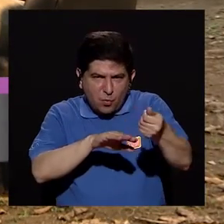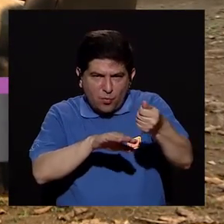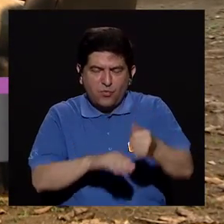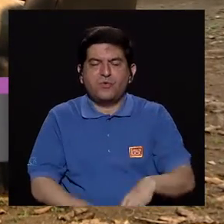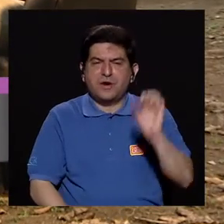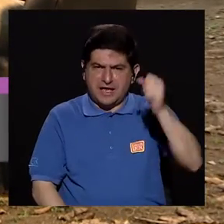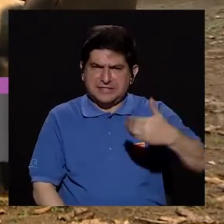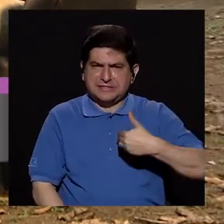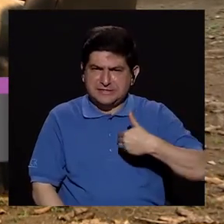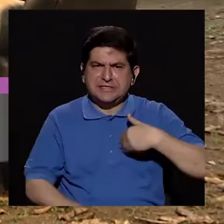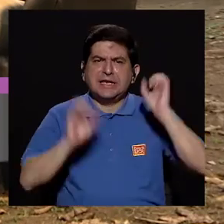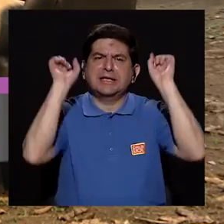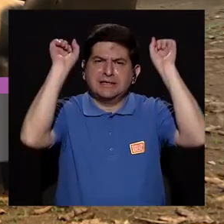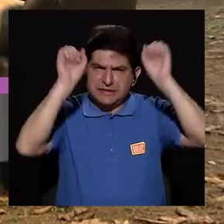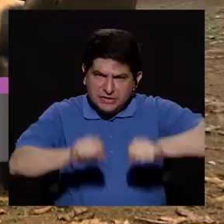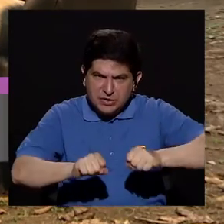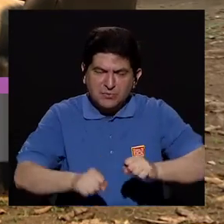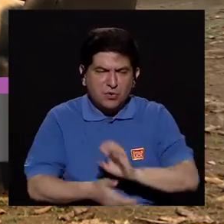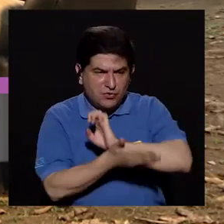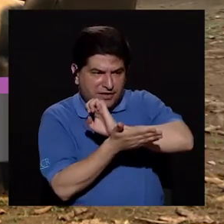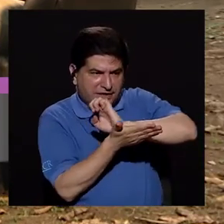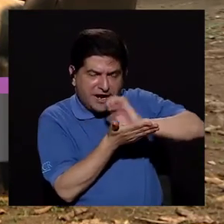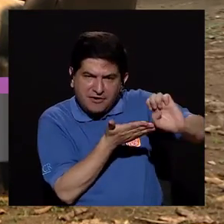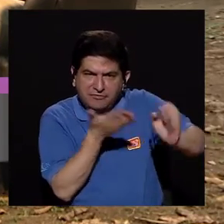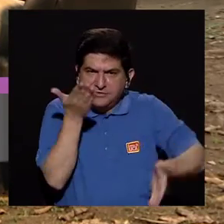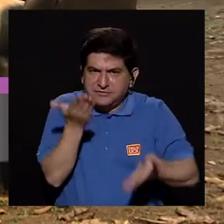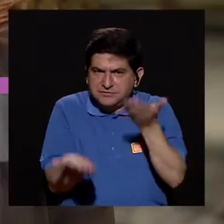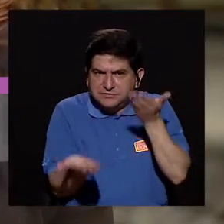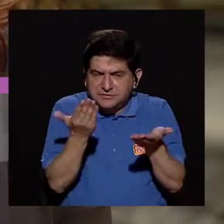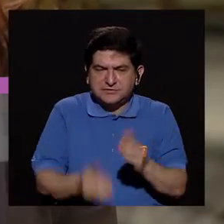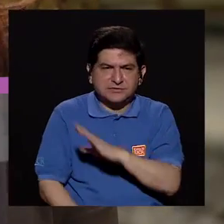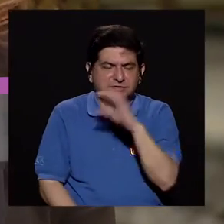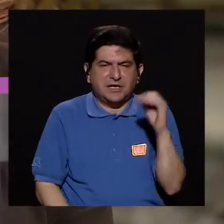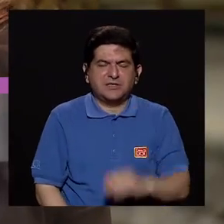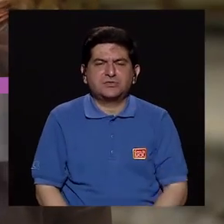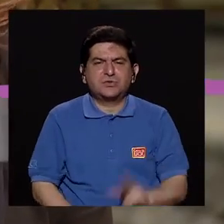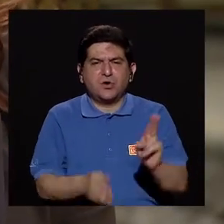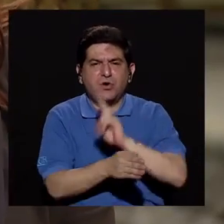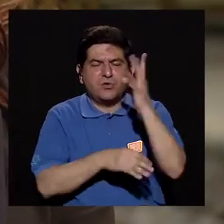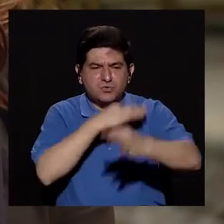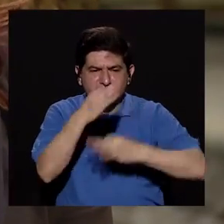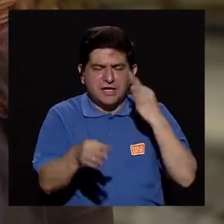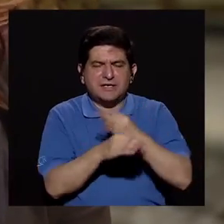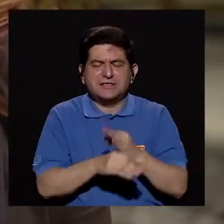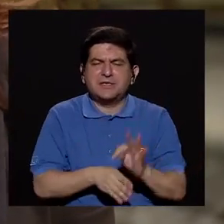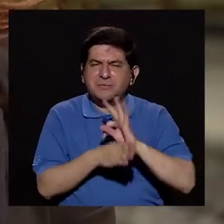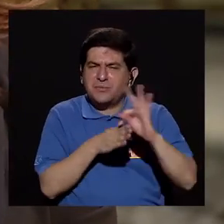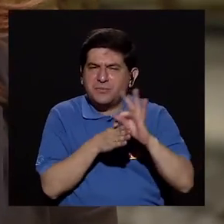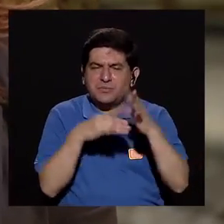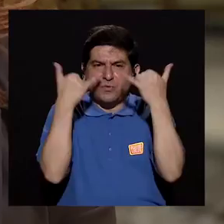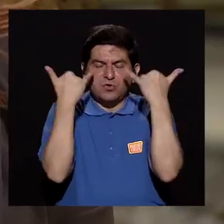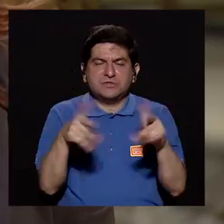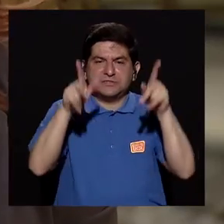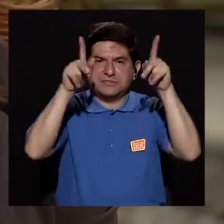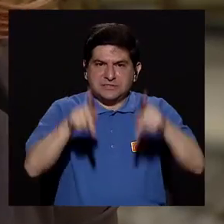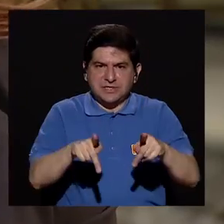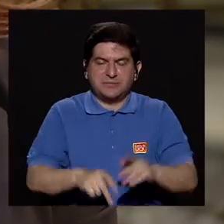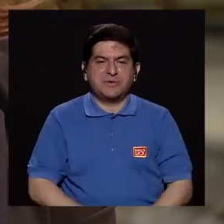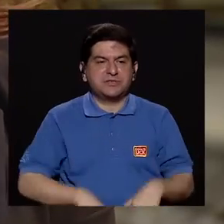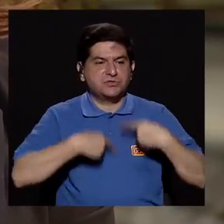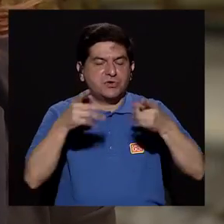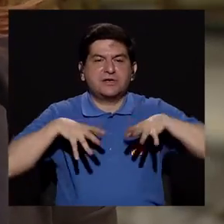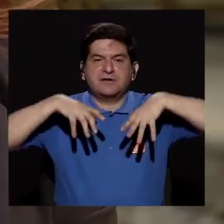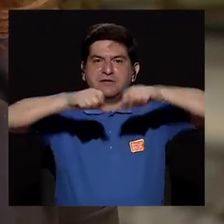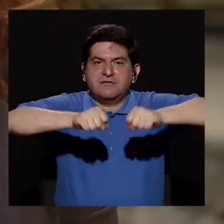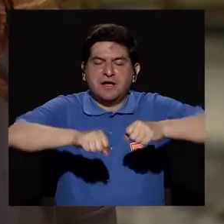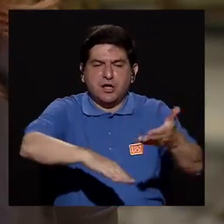¿podríamos hablar que si tiene cura, si se puede prever incluso o bien emplear algún tipo de tratamiento cuando ya el paciente llega